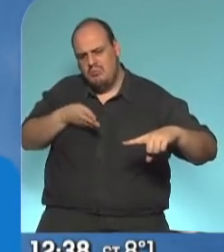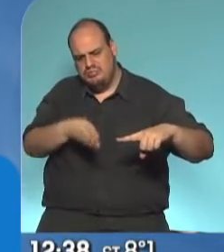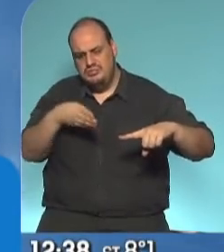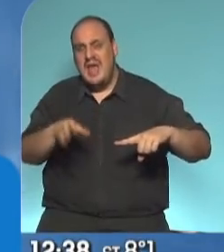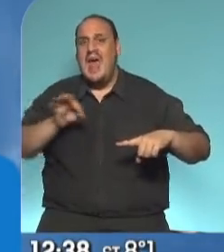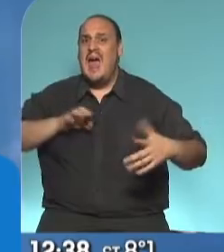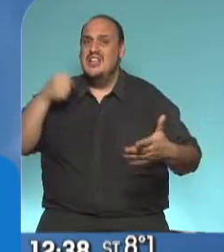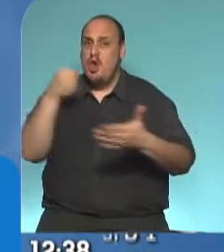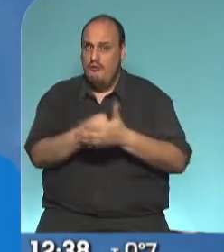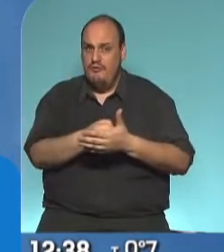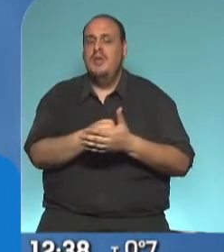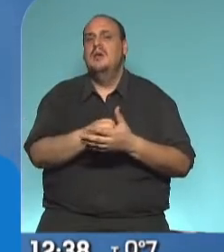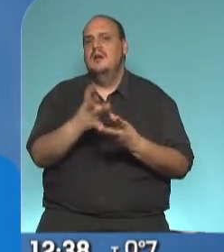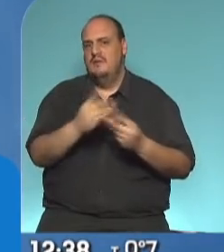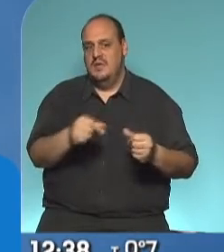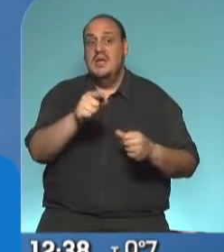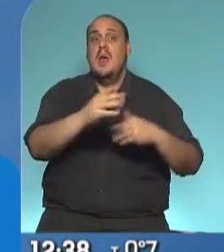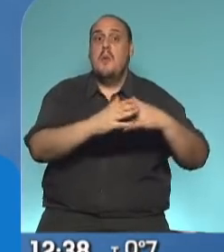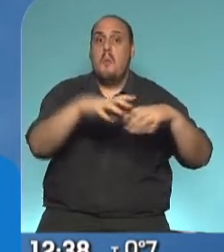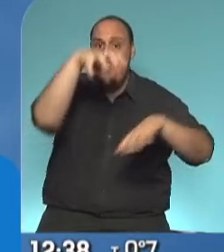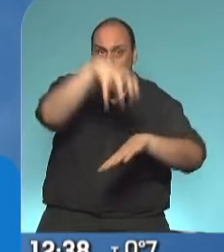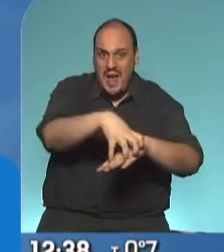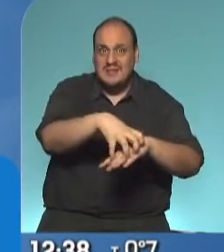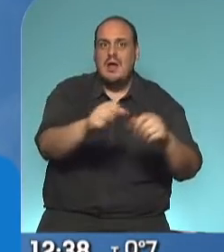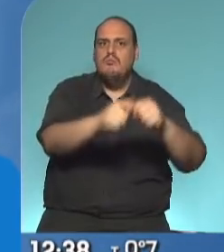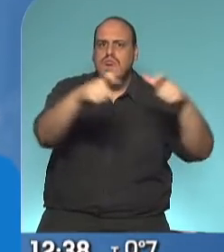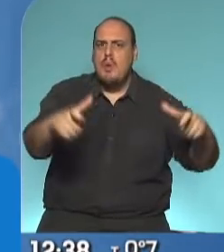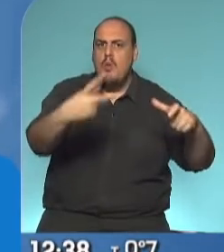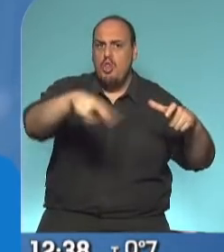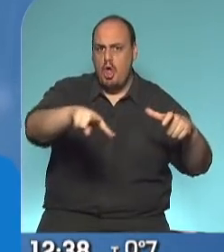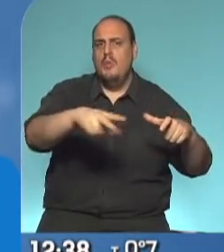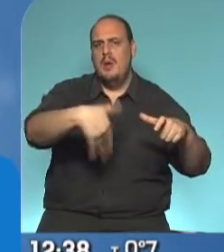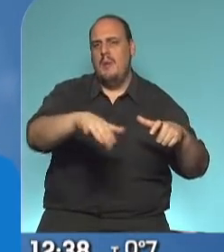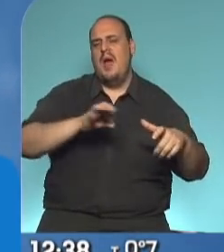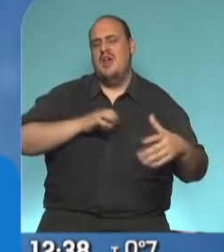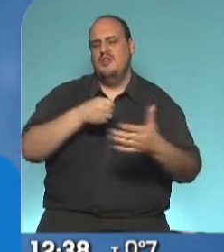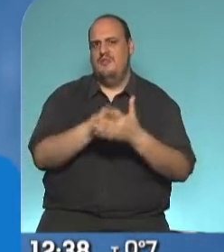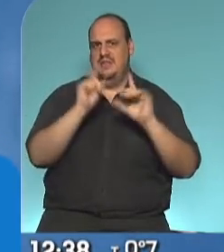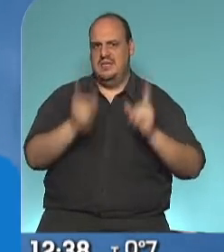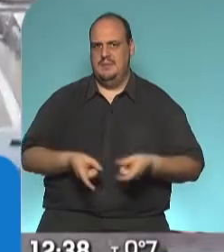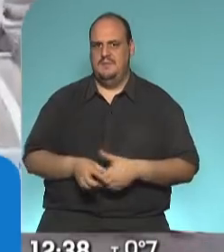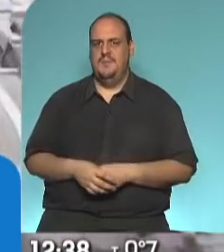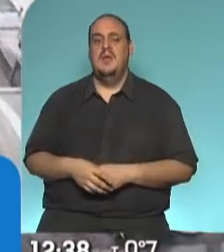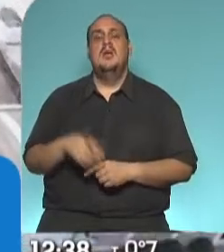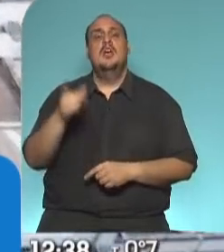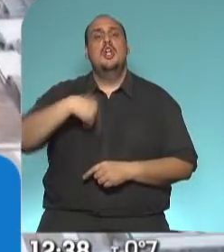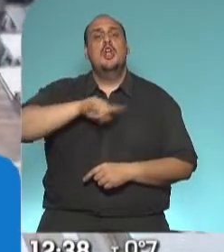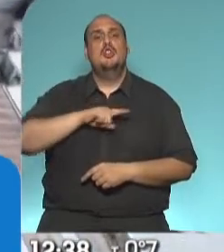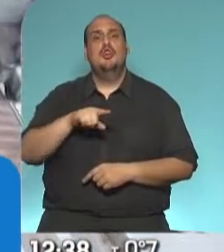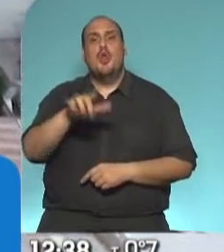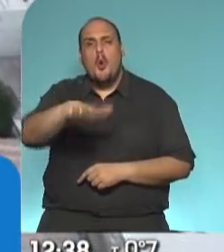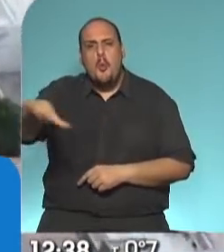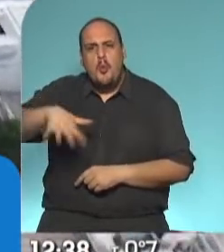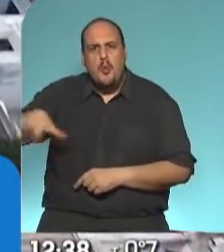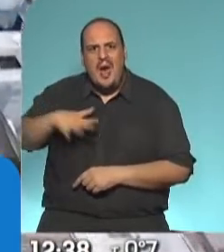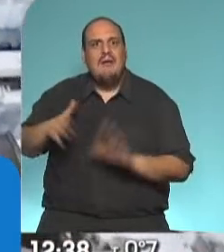va a estar la duplicación de la planta. Y también quiero reconocer que nosotros hemos planteado, en las barriadas que tenían más